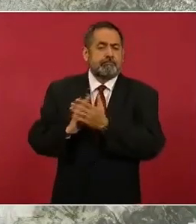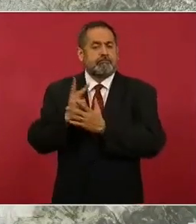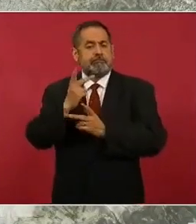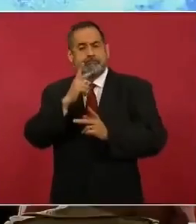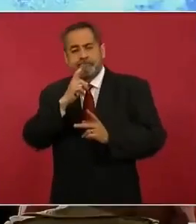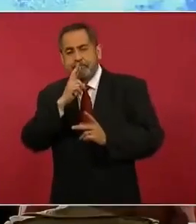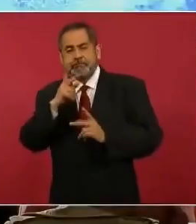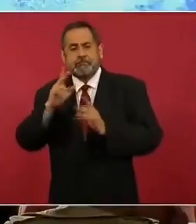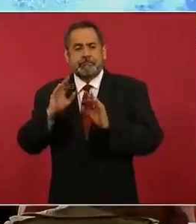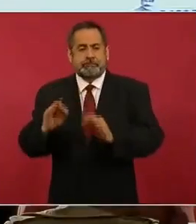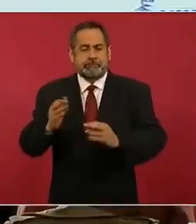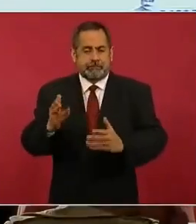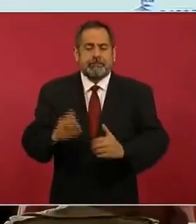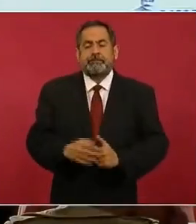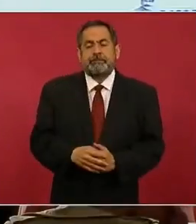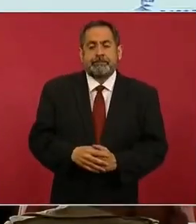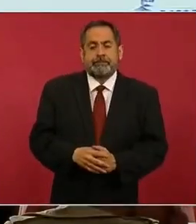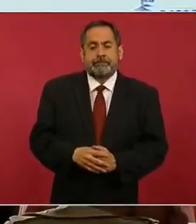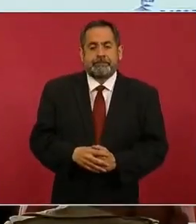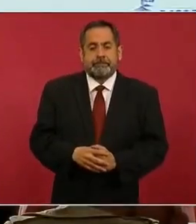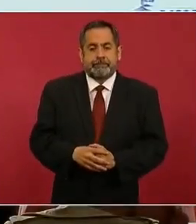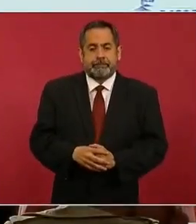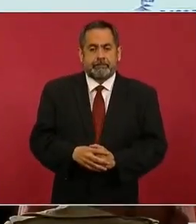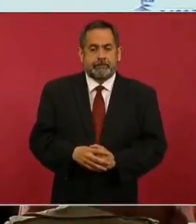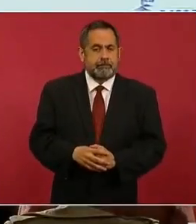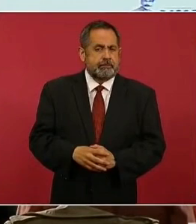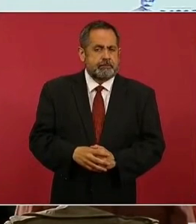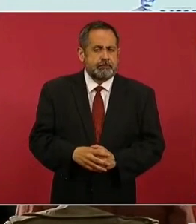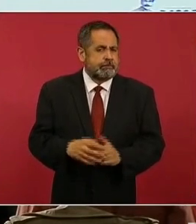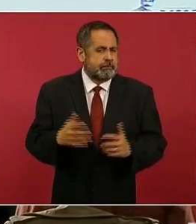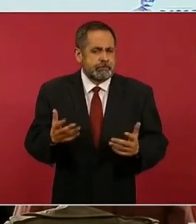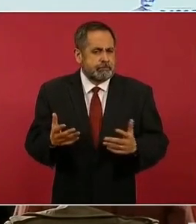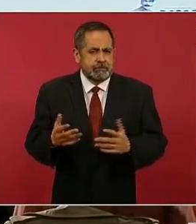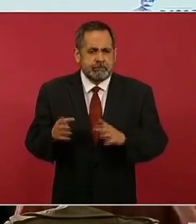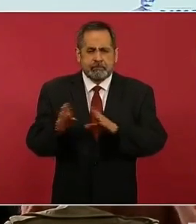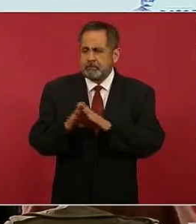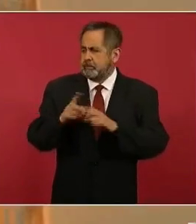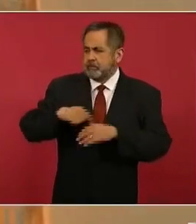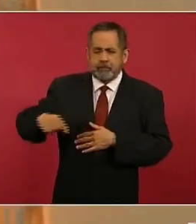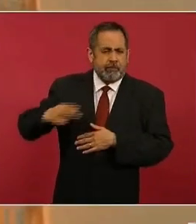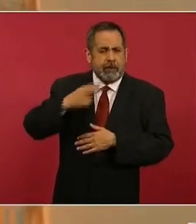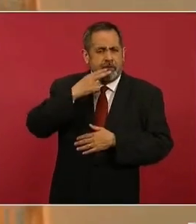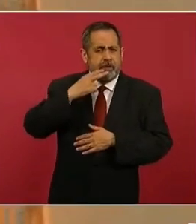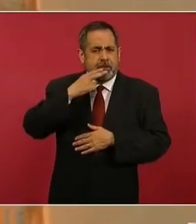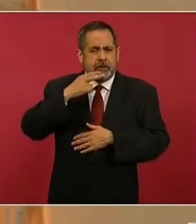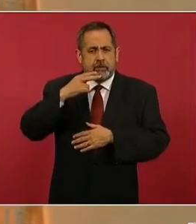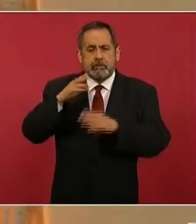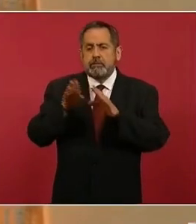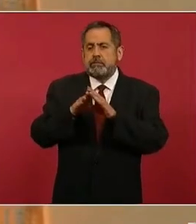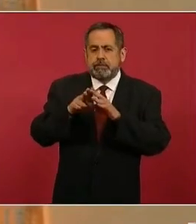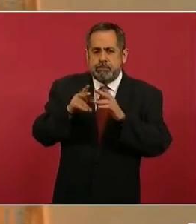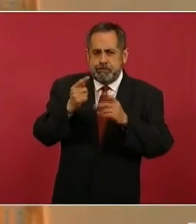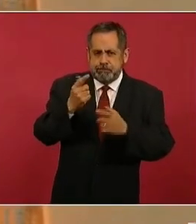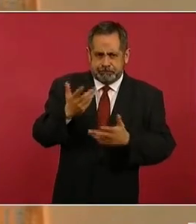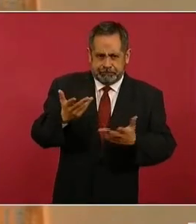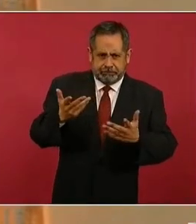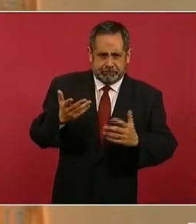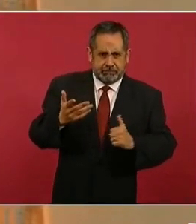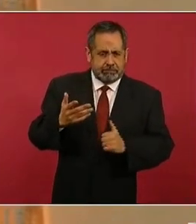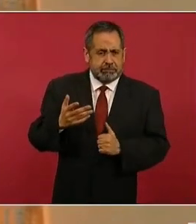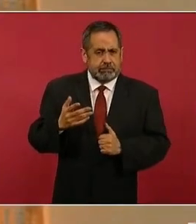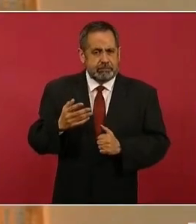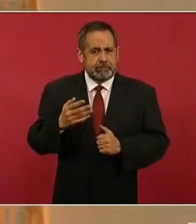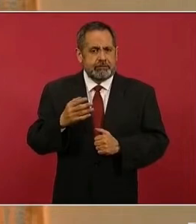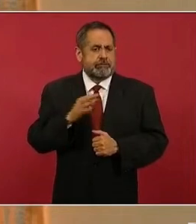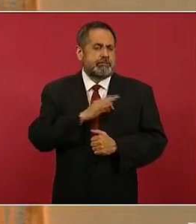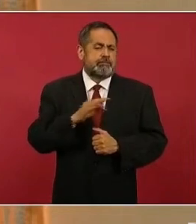importantísimo. Adelante. En cuanto a las acciones para uso público permanente de este espacio, estamos